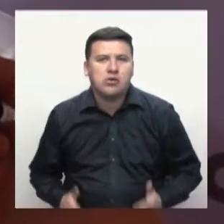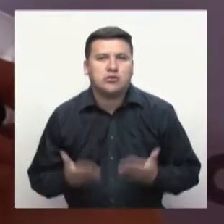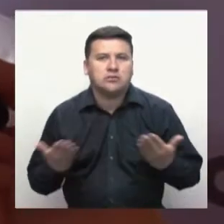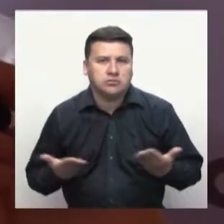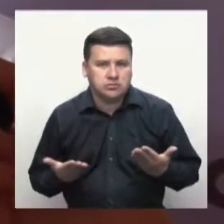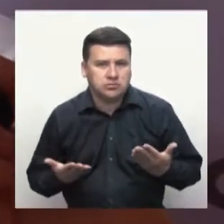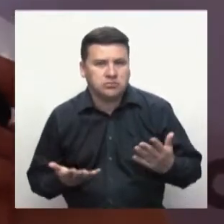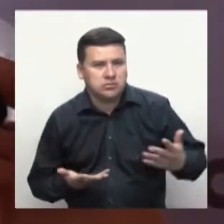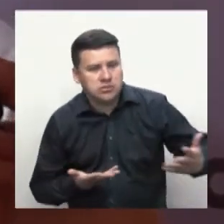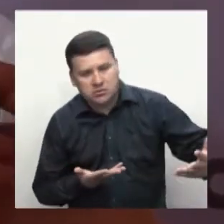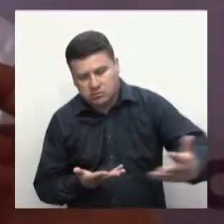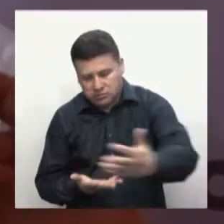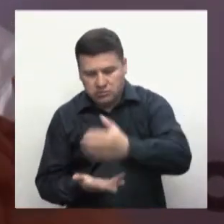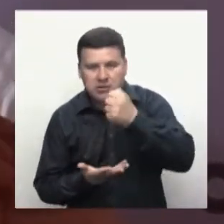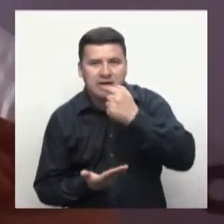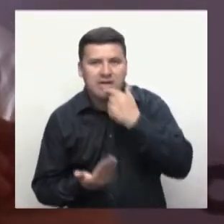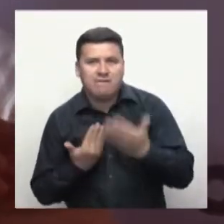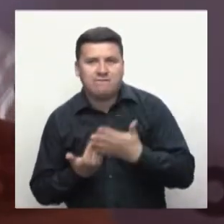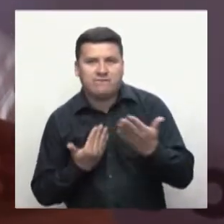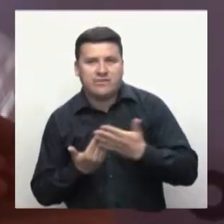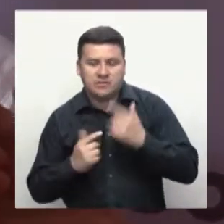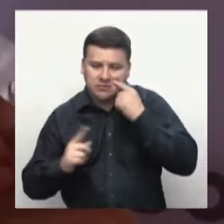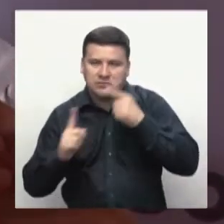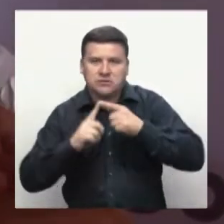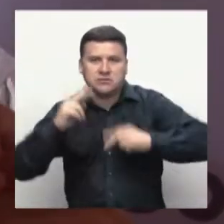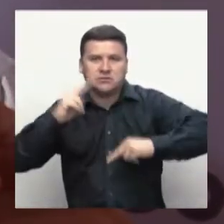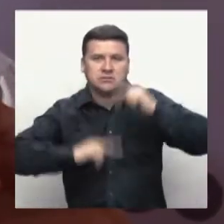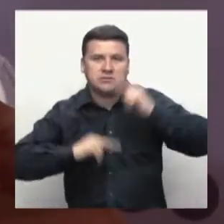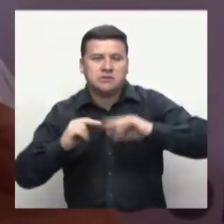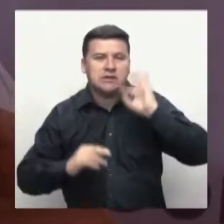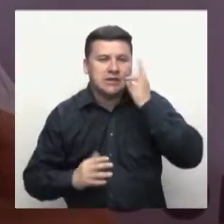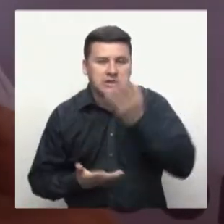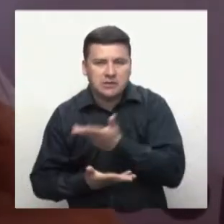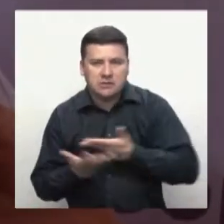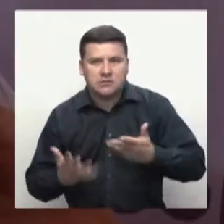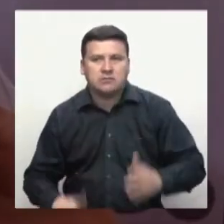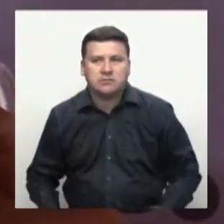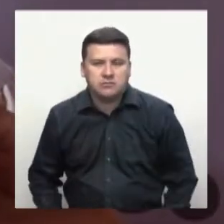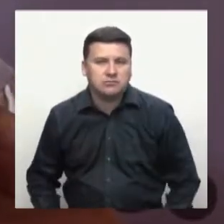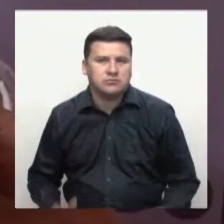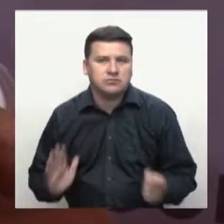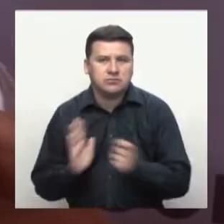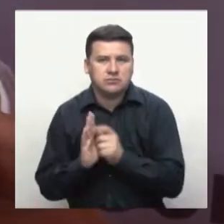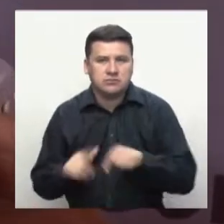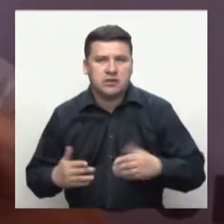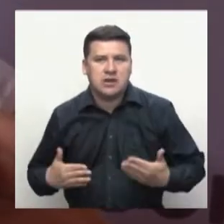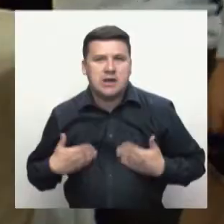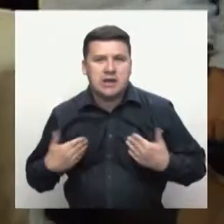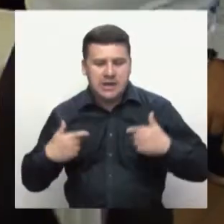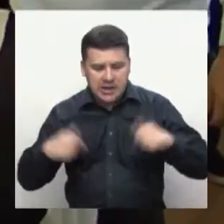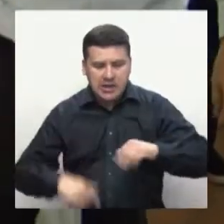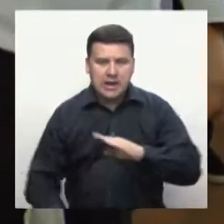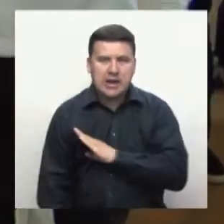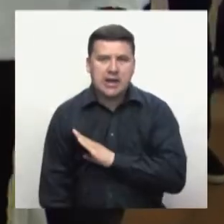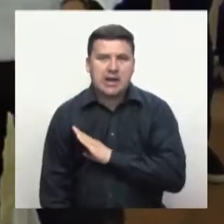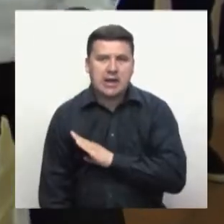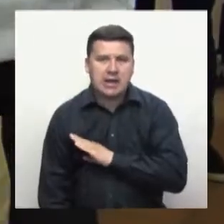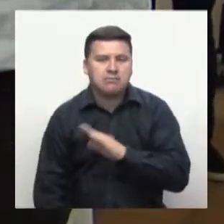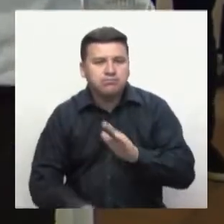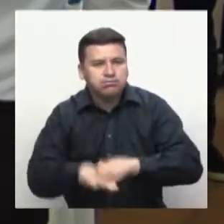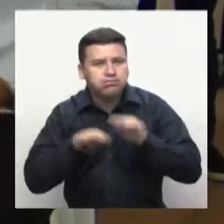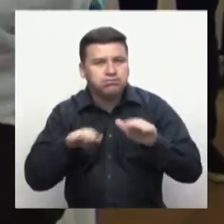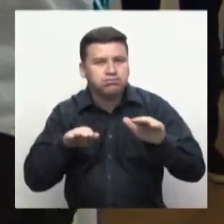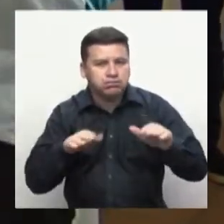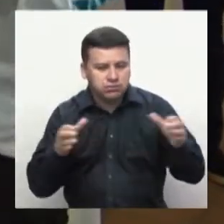alcalde de poder anunciar que para este año la convocatoria de Fondo Emprender para el municipio de Río Negro va a contar con una bolsa de 3.000 millones de